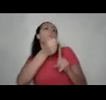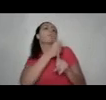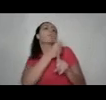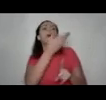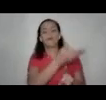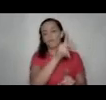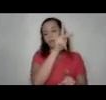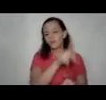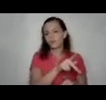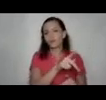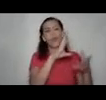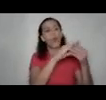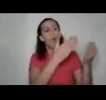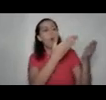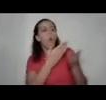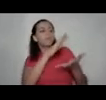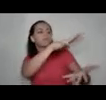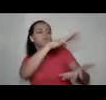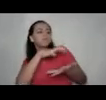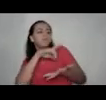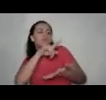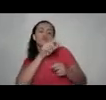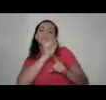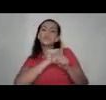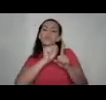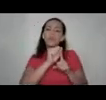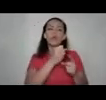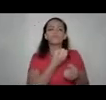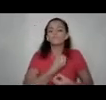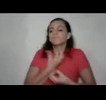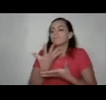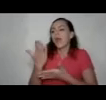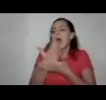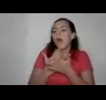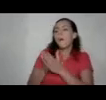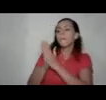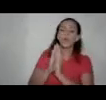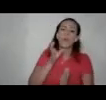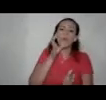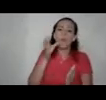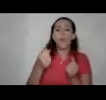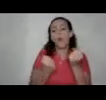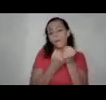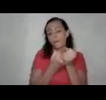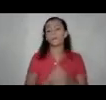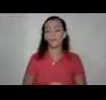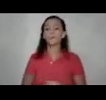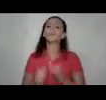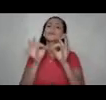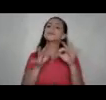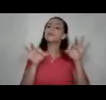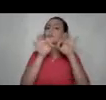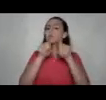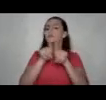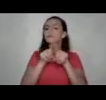comentando la situación que se está desahogando que nos está pidiendo algún tipo de apoyo es importante también